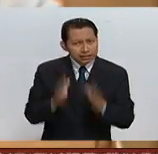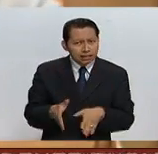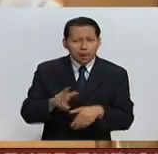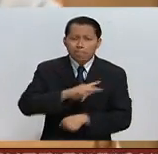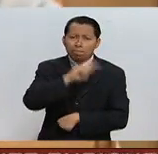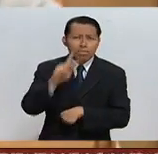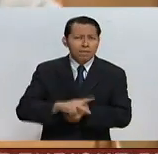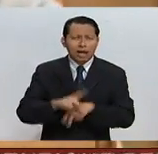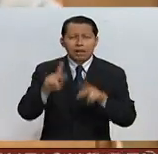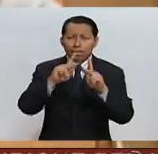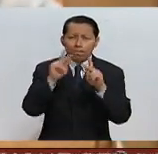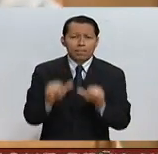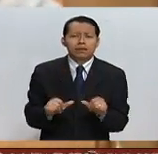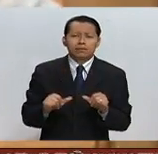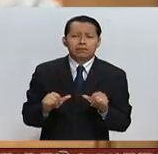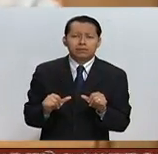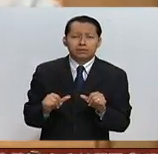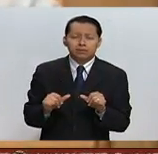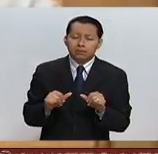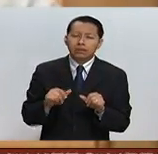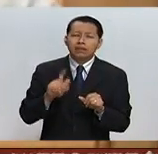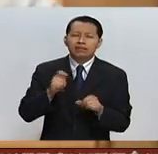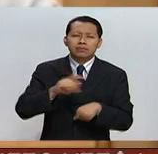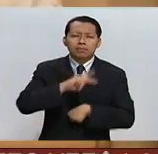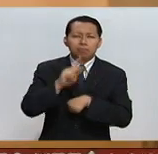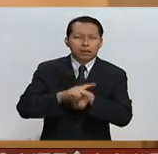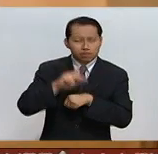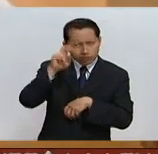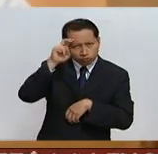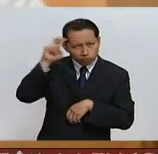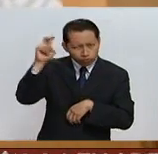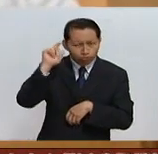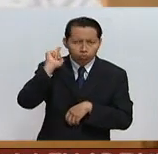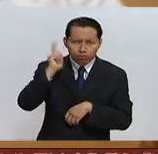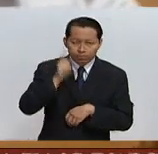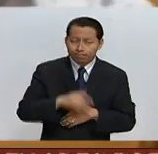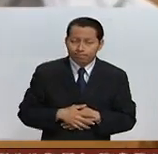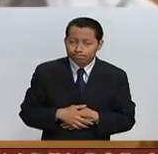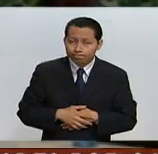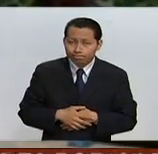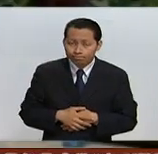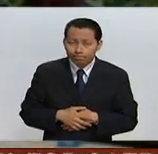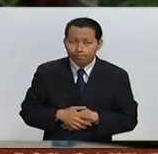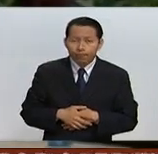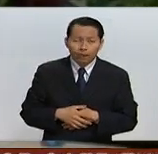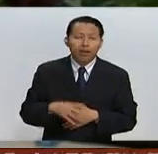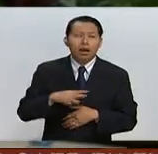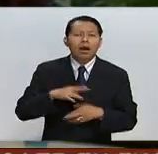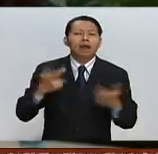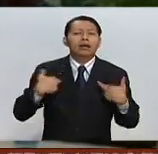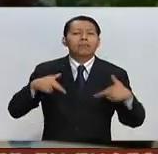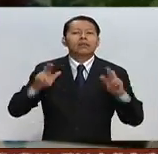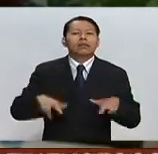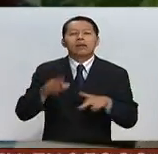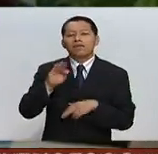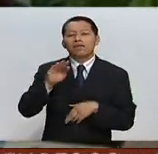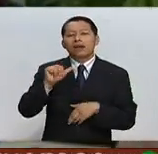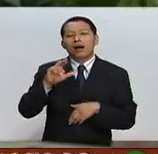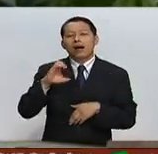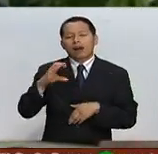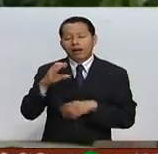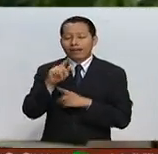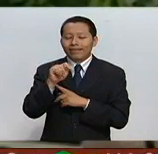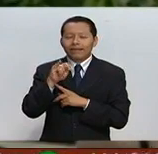en paz, un país con esperanza. Por su parte, el representante de las FARC,